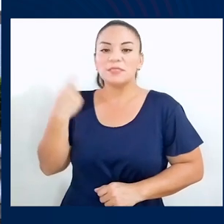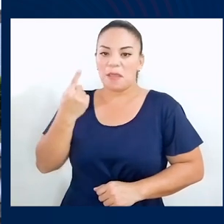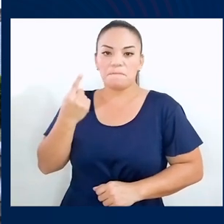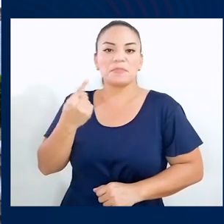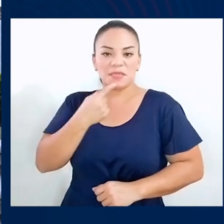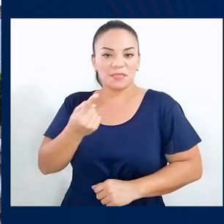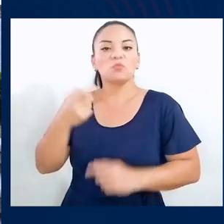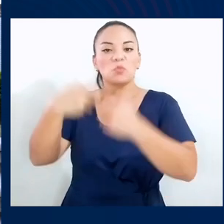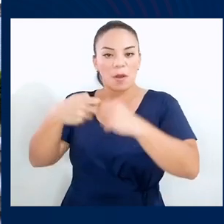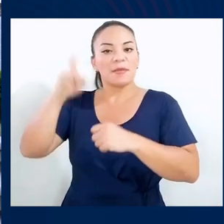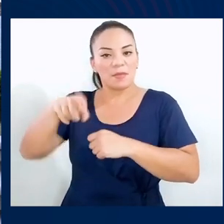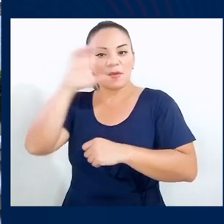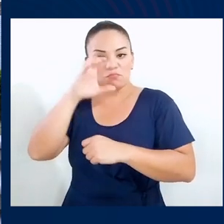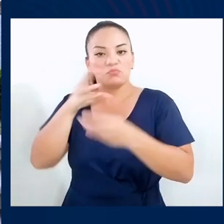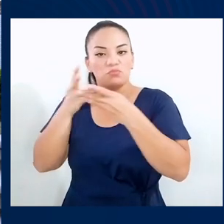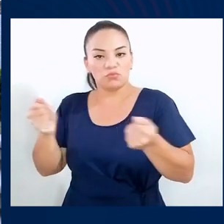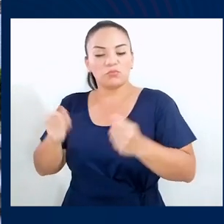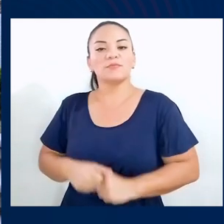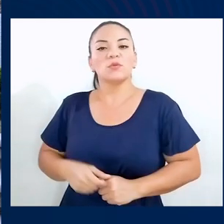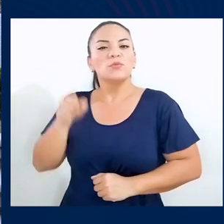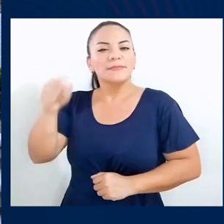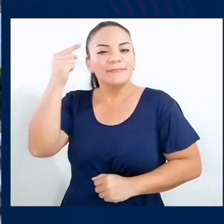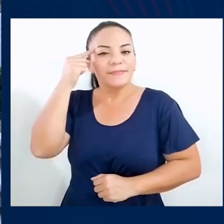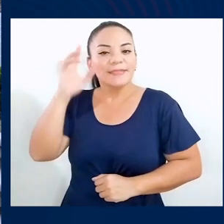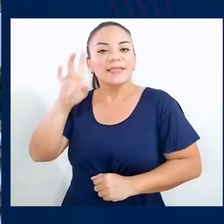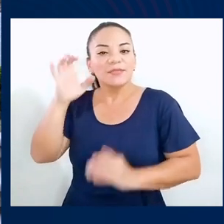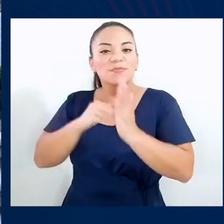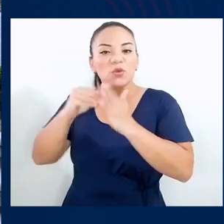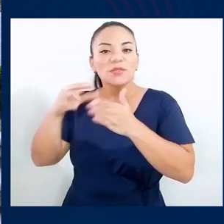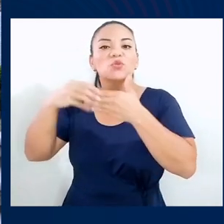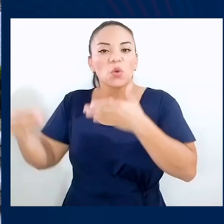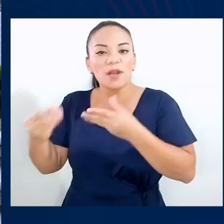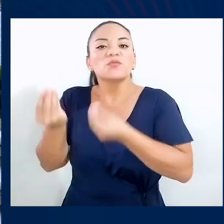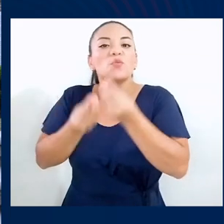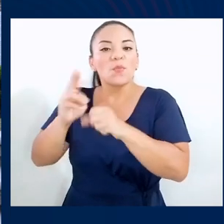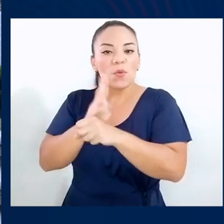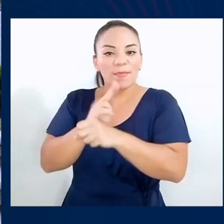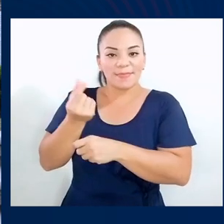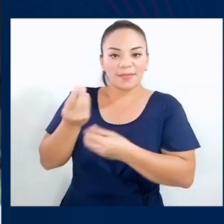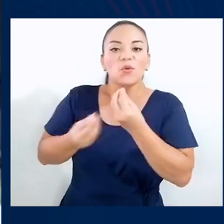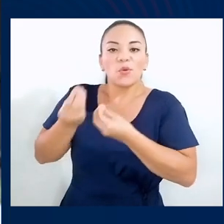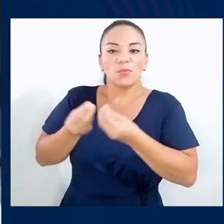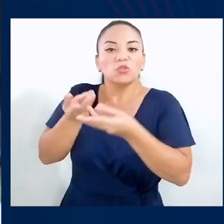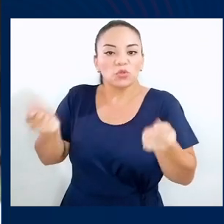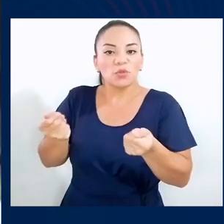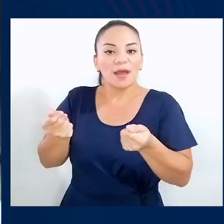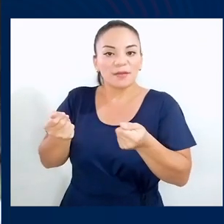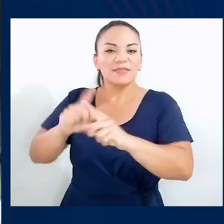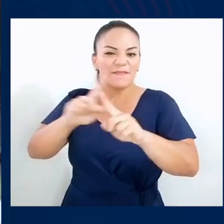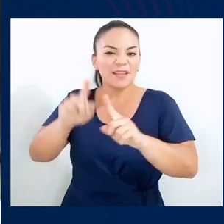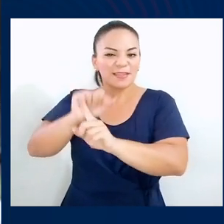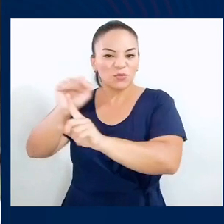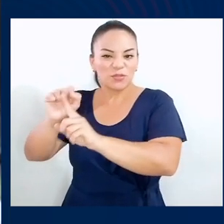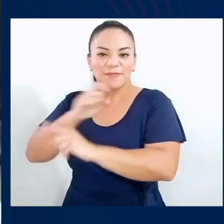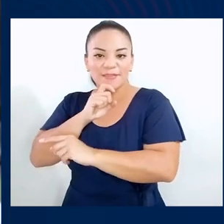nosotros decimos que los problemas son para arreglarlos. ¿En qué puede invertir usted 700 millones de dólares